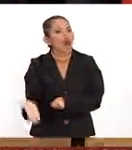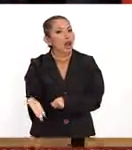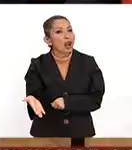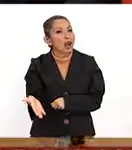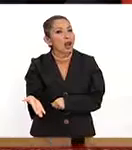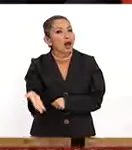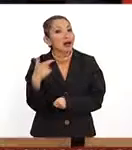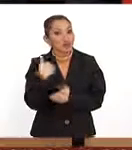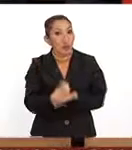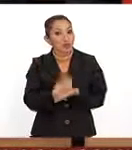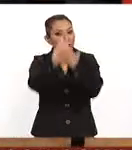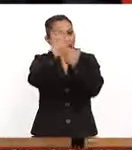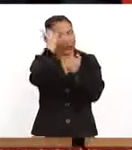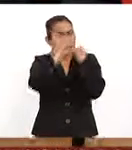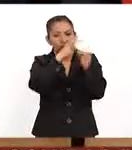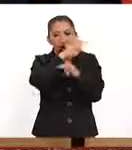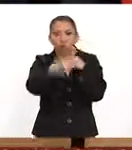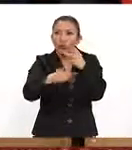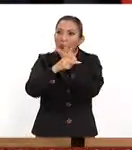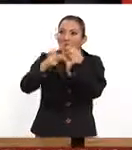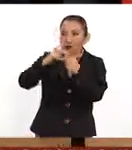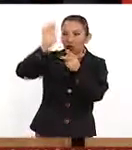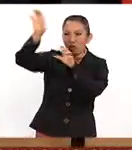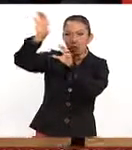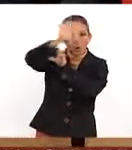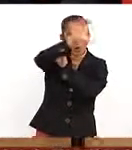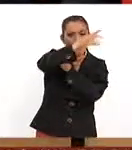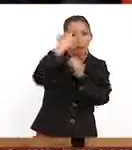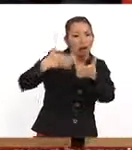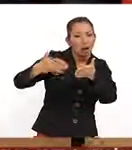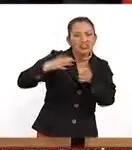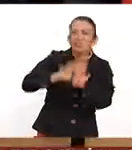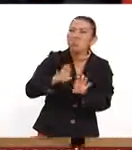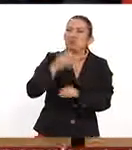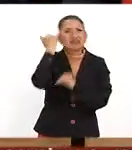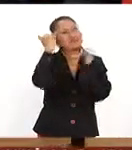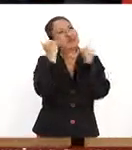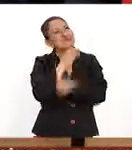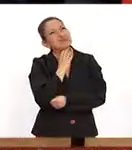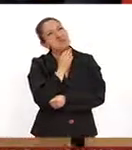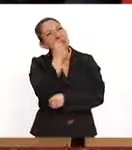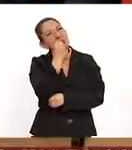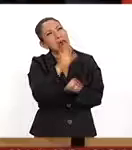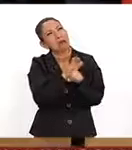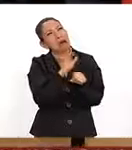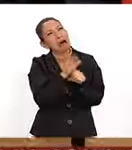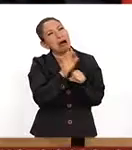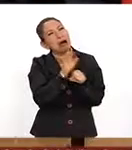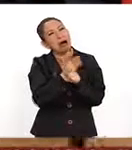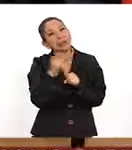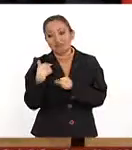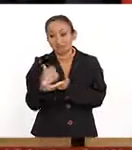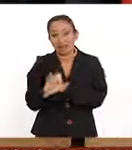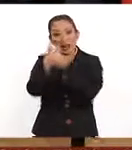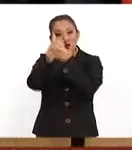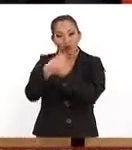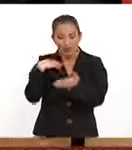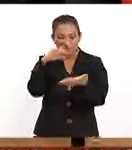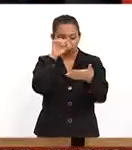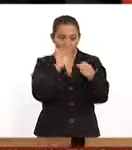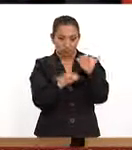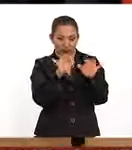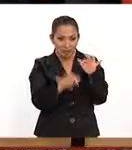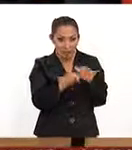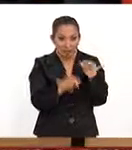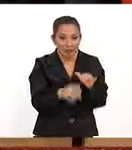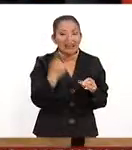ayuda a que tú puedas utilizar todo lo que tienes en casa para cocinar, no se te eche a perder y no tengas un gasto extra. Entonces ya saben, se